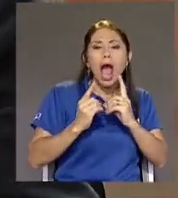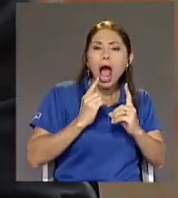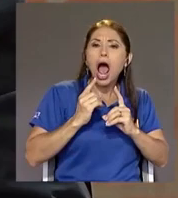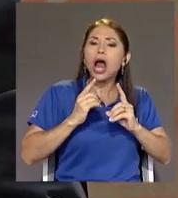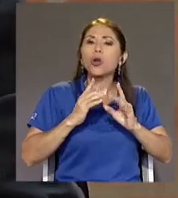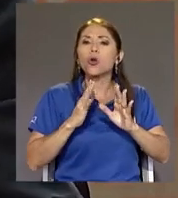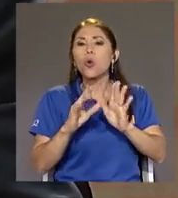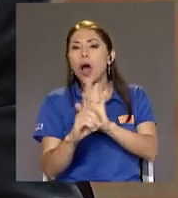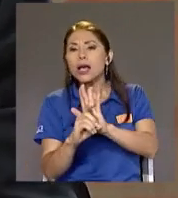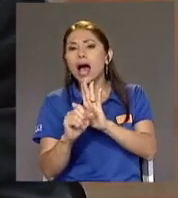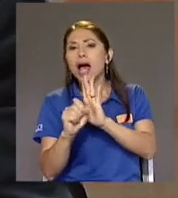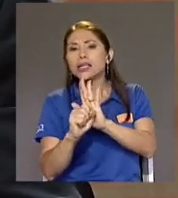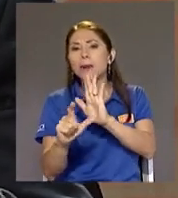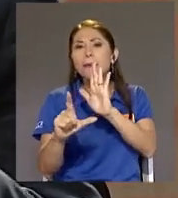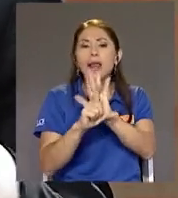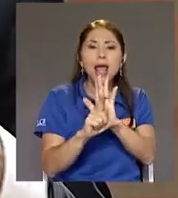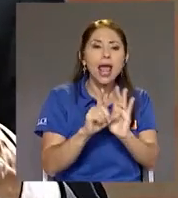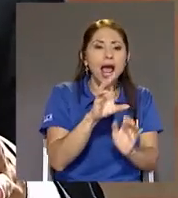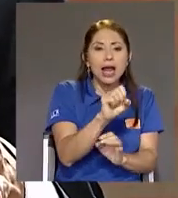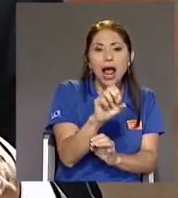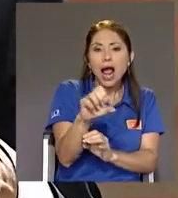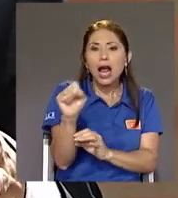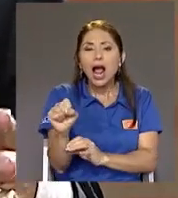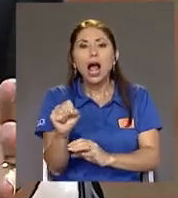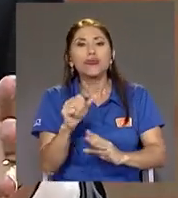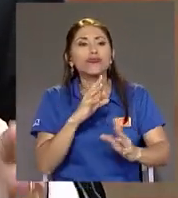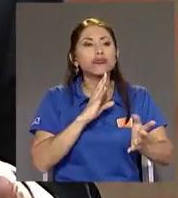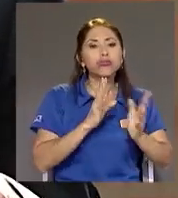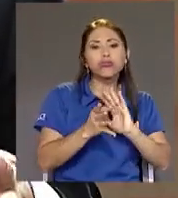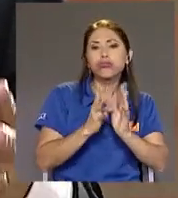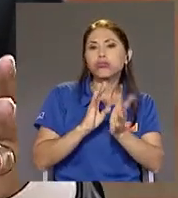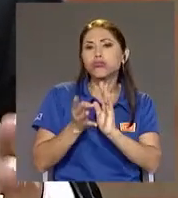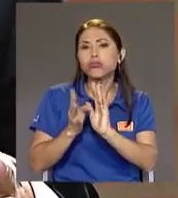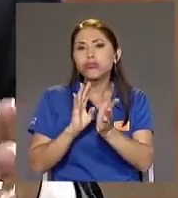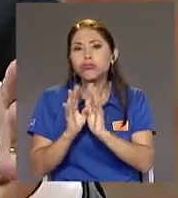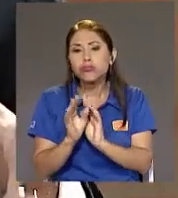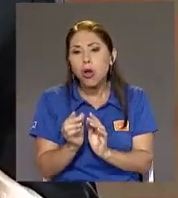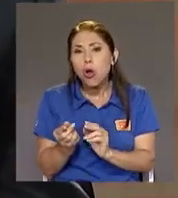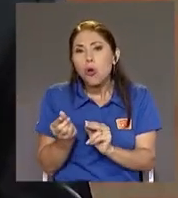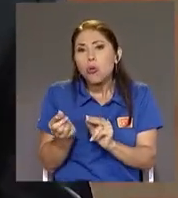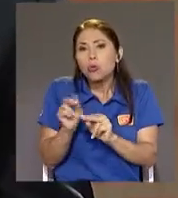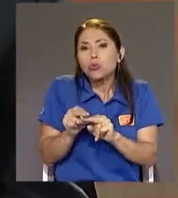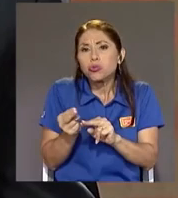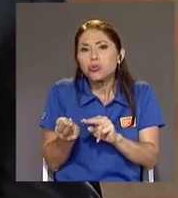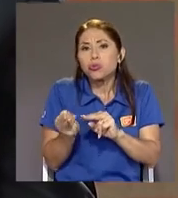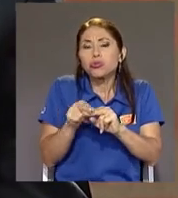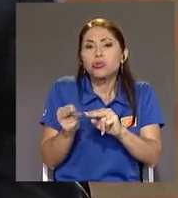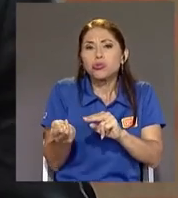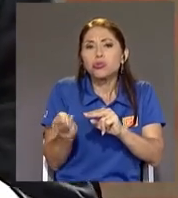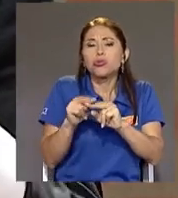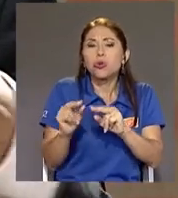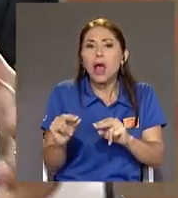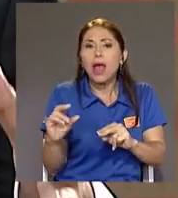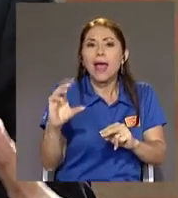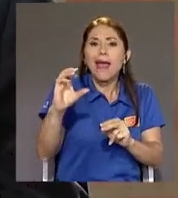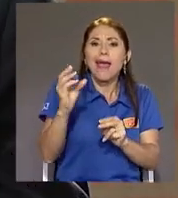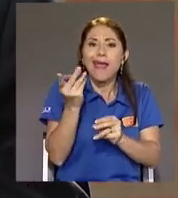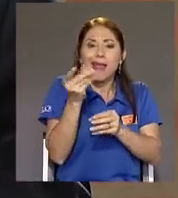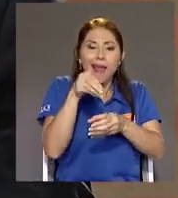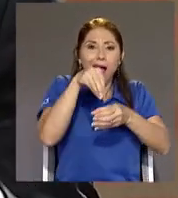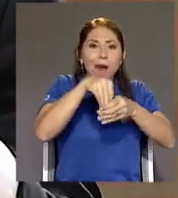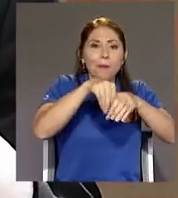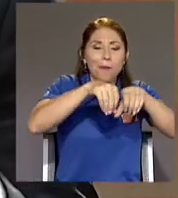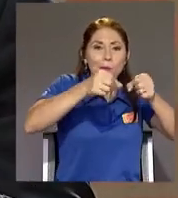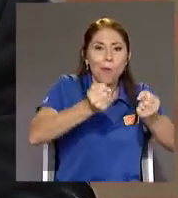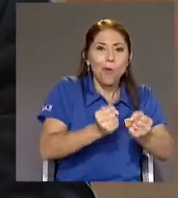en la asamblea Discutiendo en la caja Suavemente hemos ido logrando Incrementar el aporte Que le hacemos A las pensiones Sin generar ningún